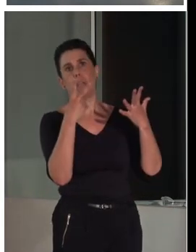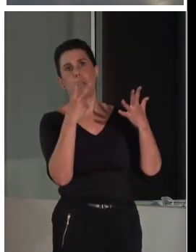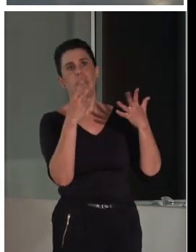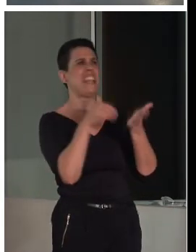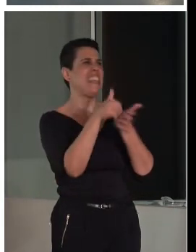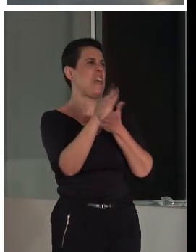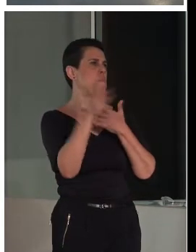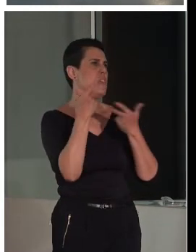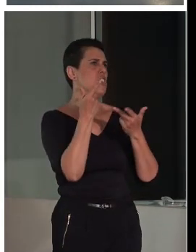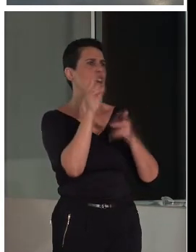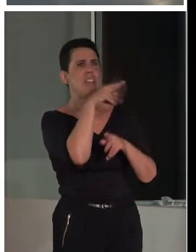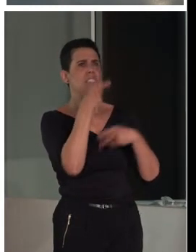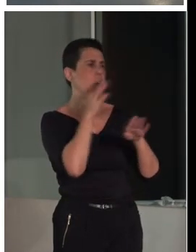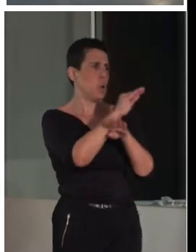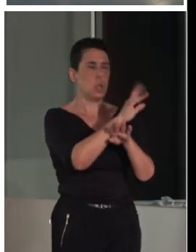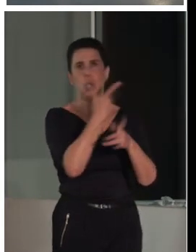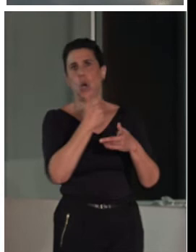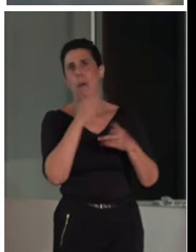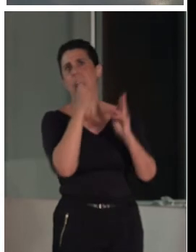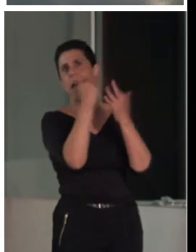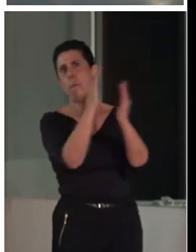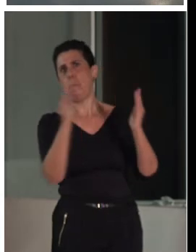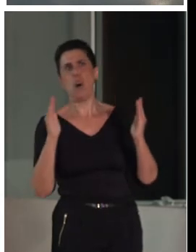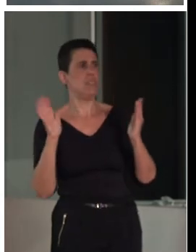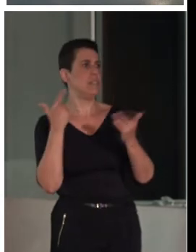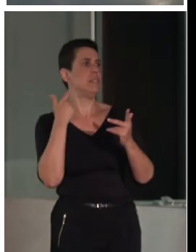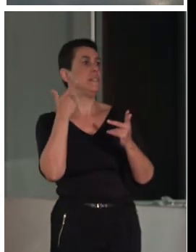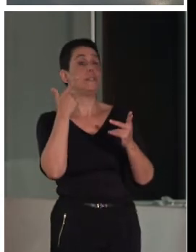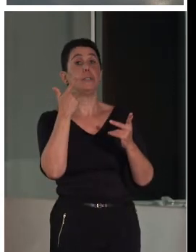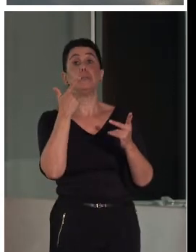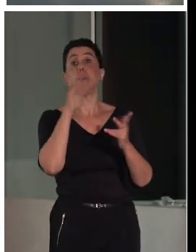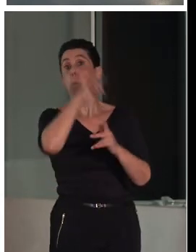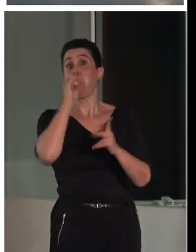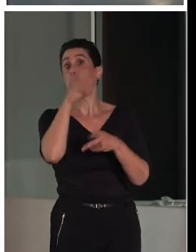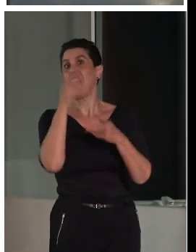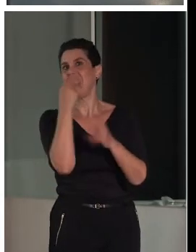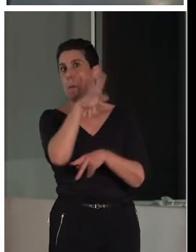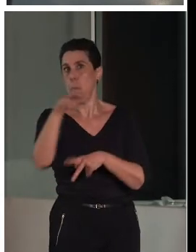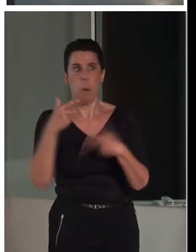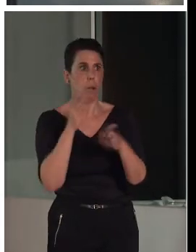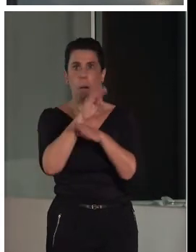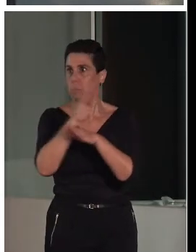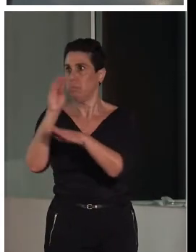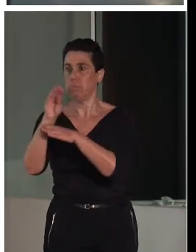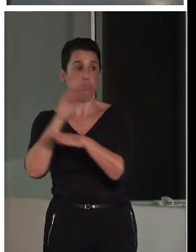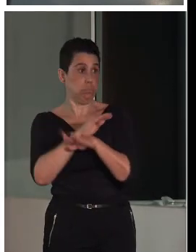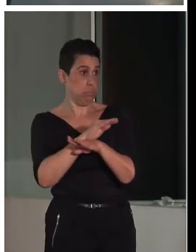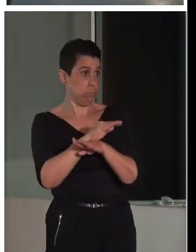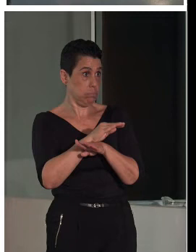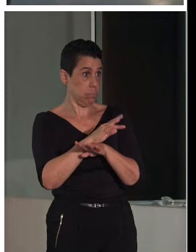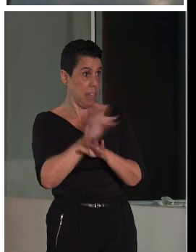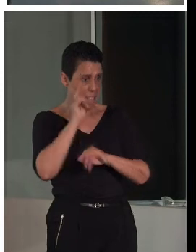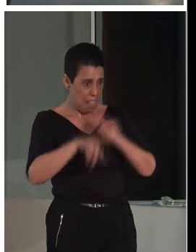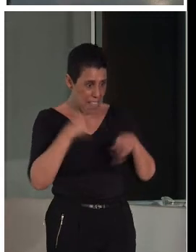sé qué, un millón de euros para una exposición en el Prado. Es decir, esa era nuestra formación. Cuando aterrizas y